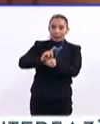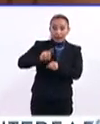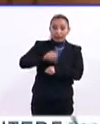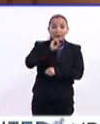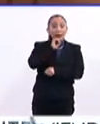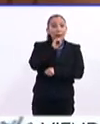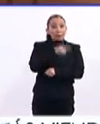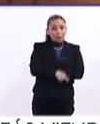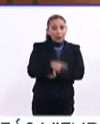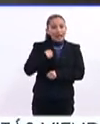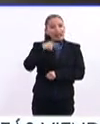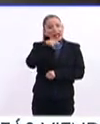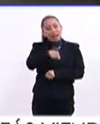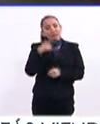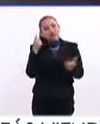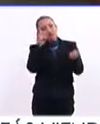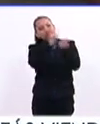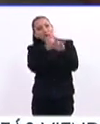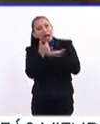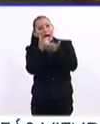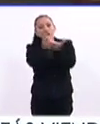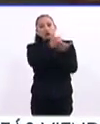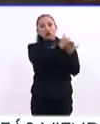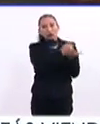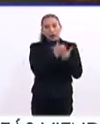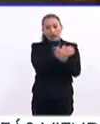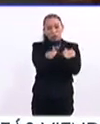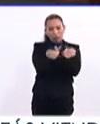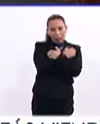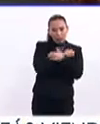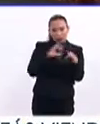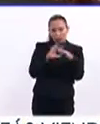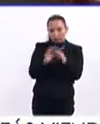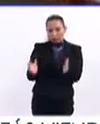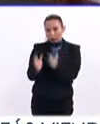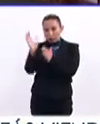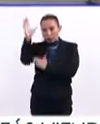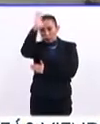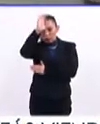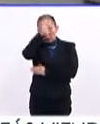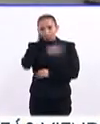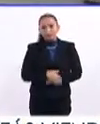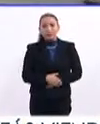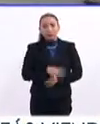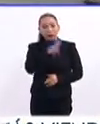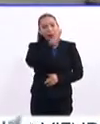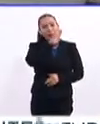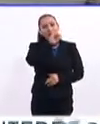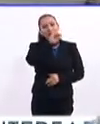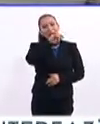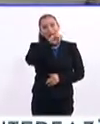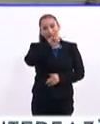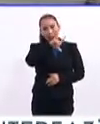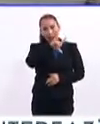además de ser un encuentro y colaboración entre la educación y la promoción cultural. La Bienal